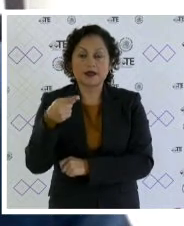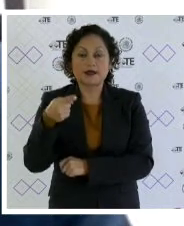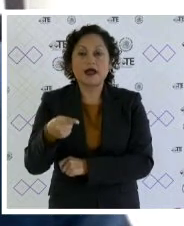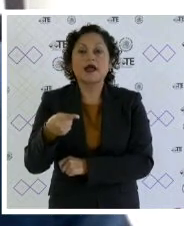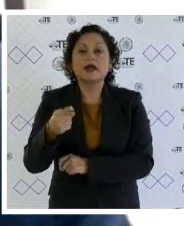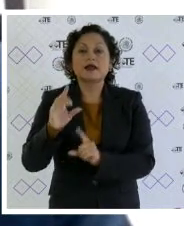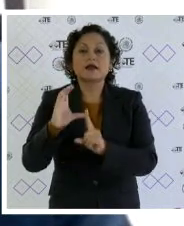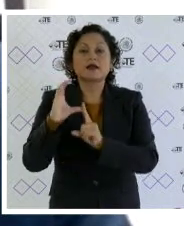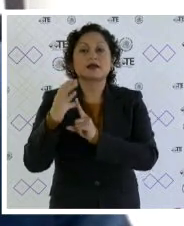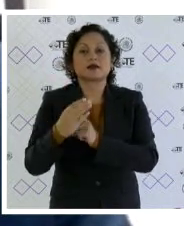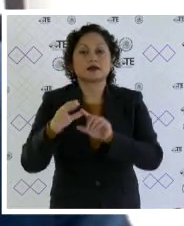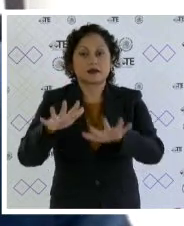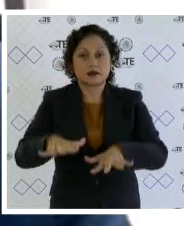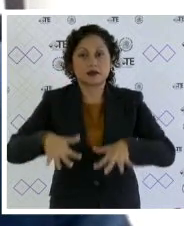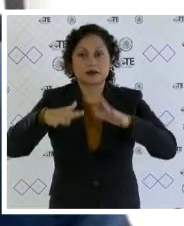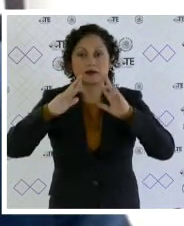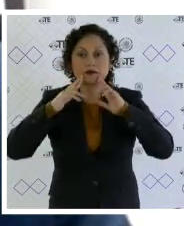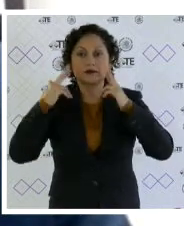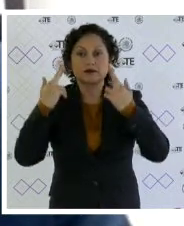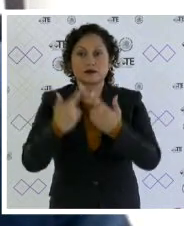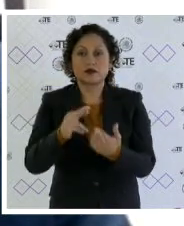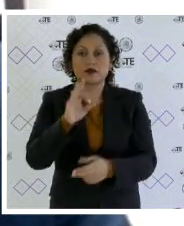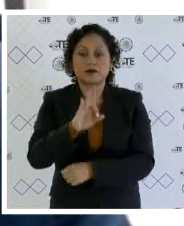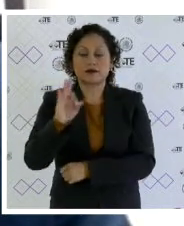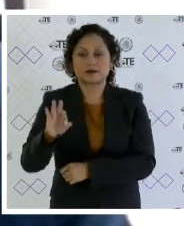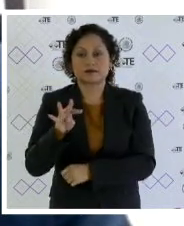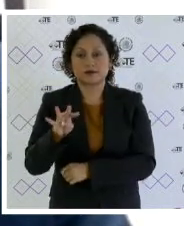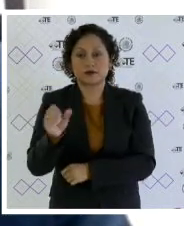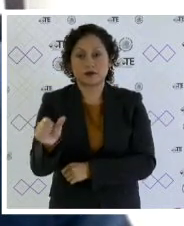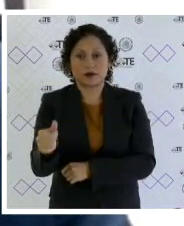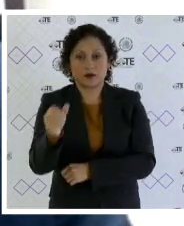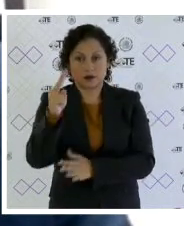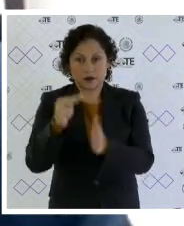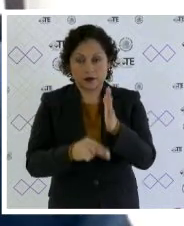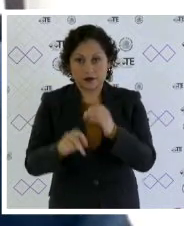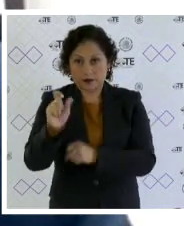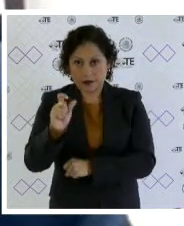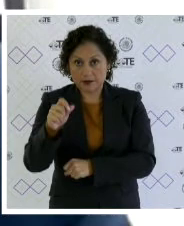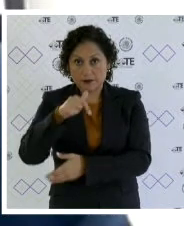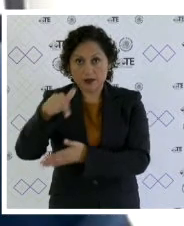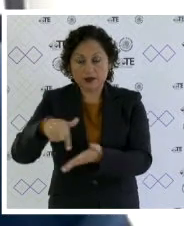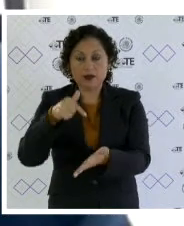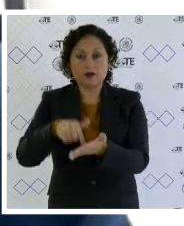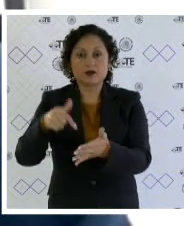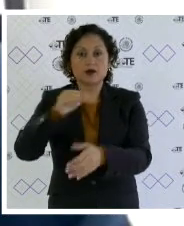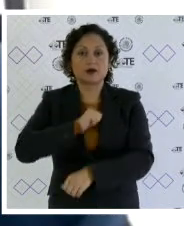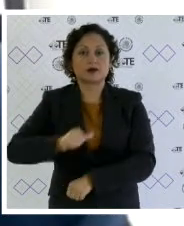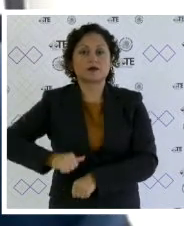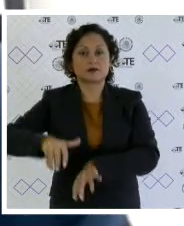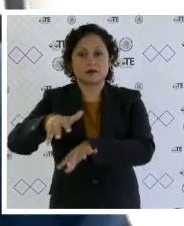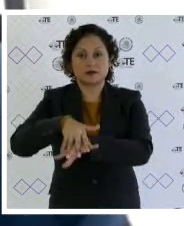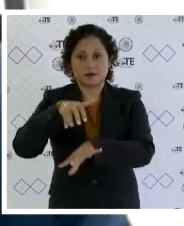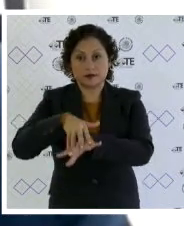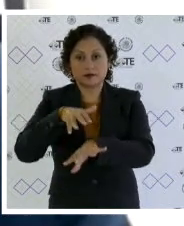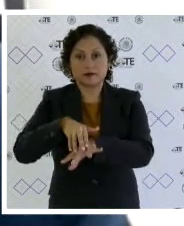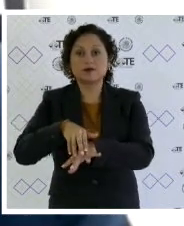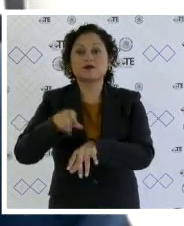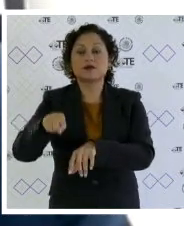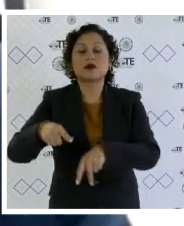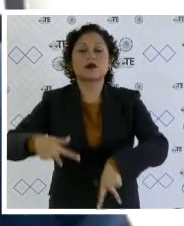comunitaria consultiva llevada a cabo el 19 de agosto de 2020 en la demarcación Tlalpan a través de la plataforma